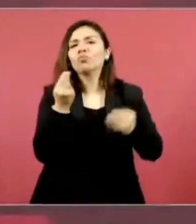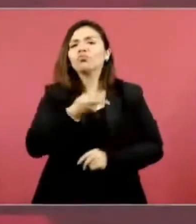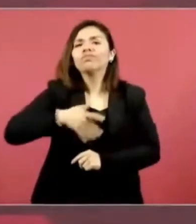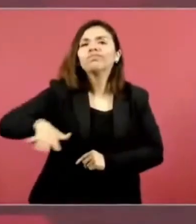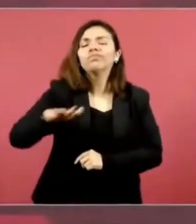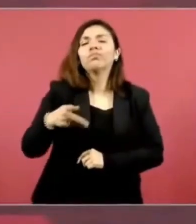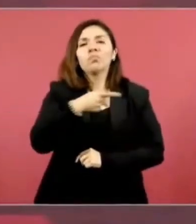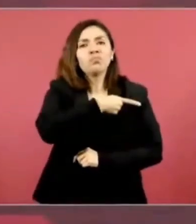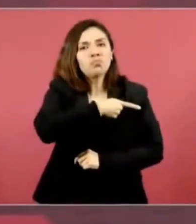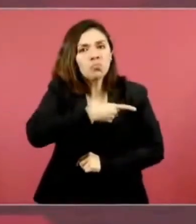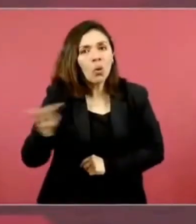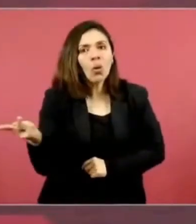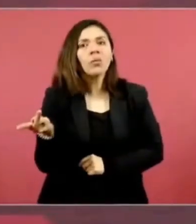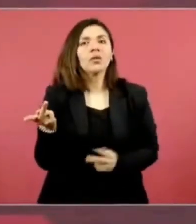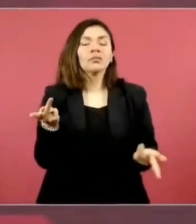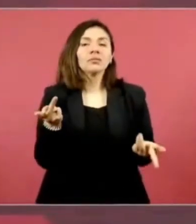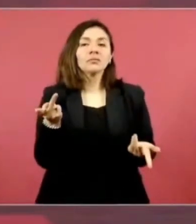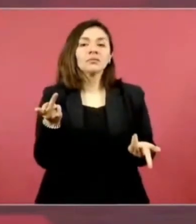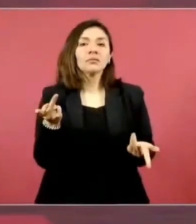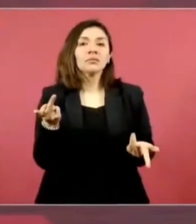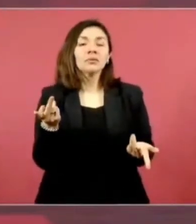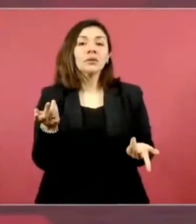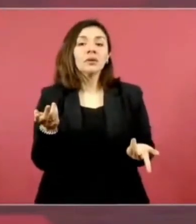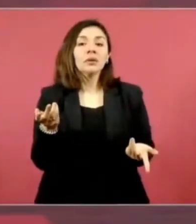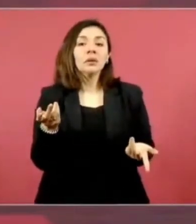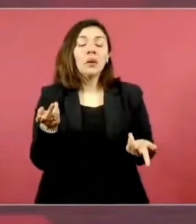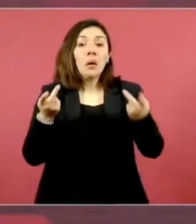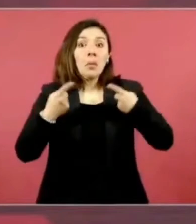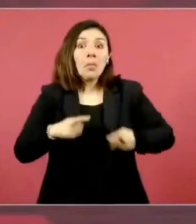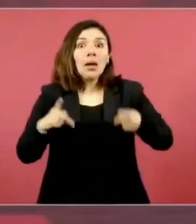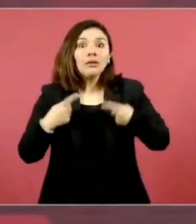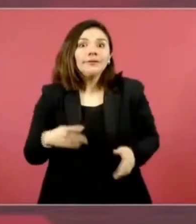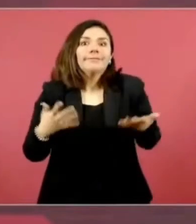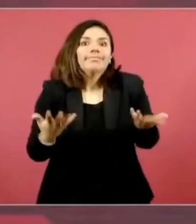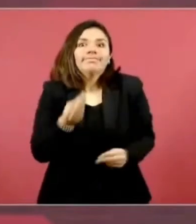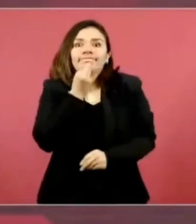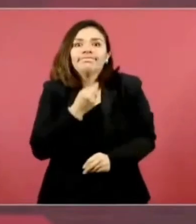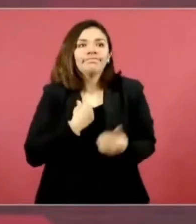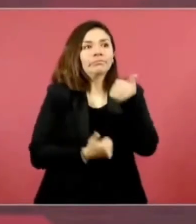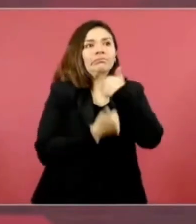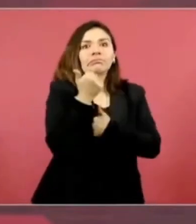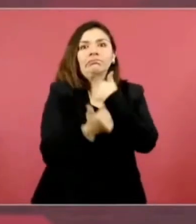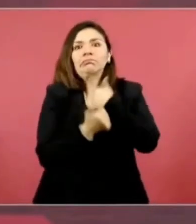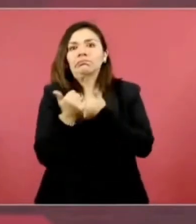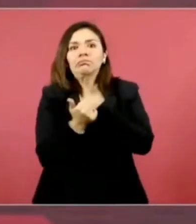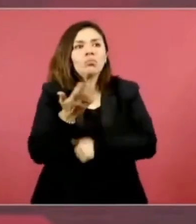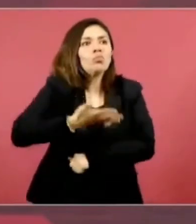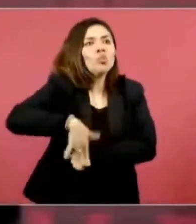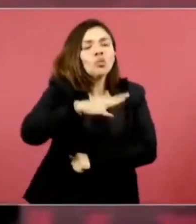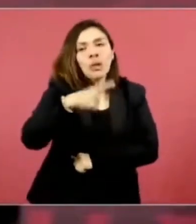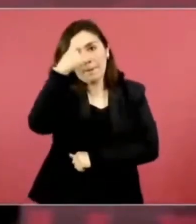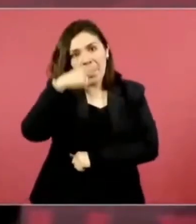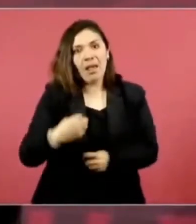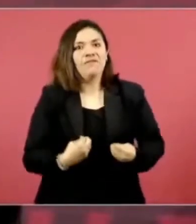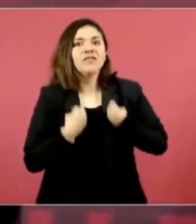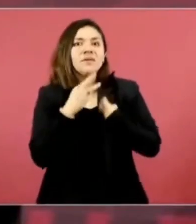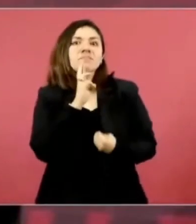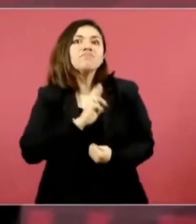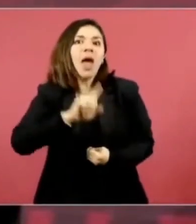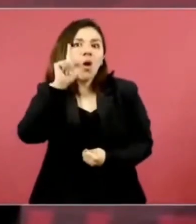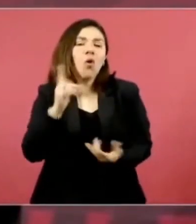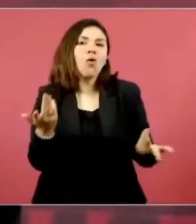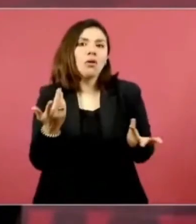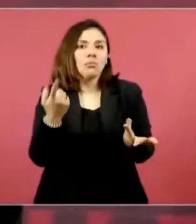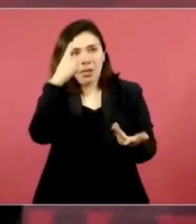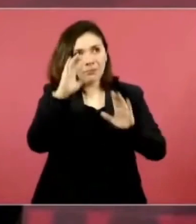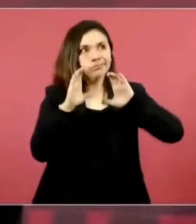y la gente busca mejores condiciones de vida